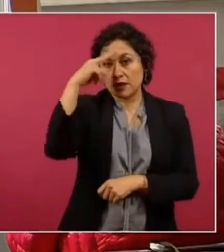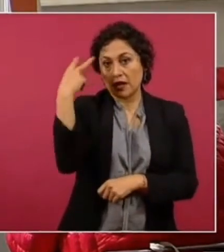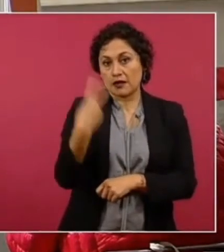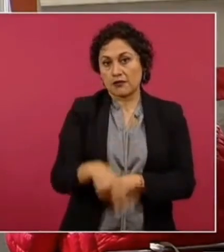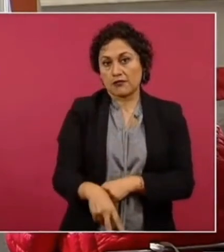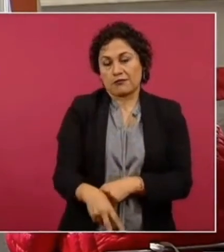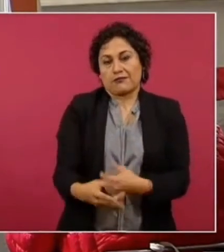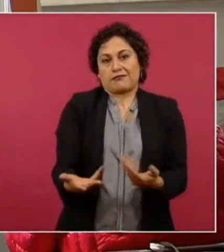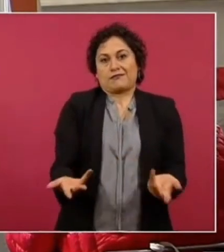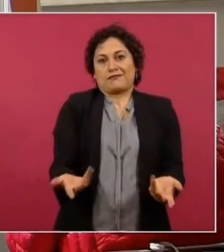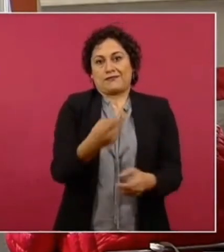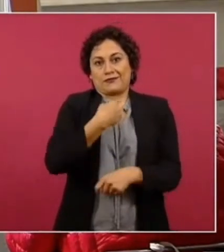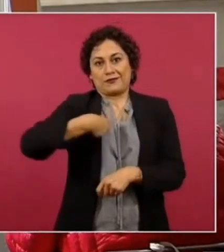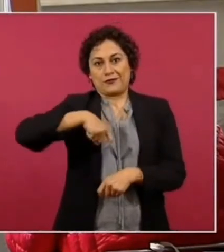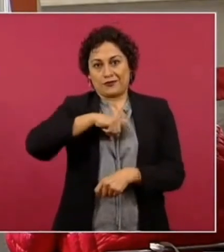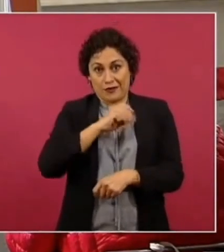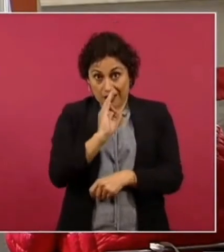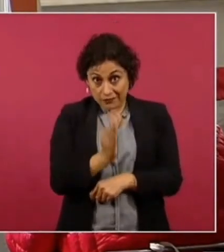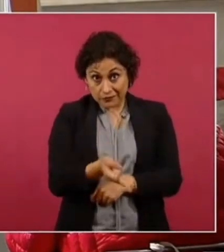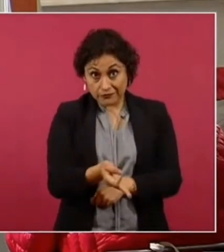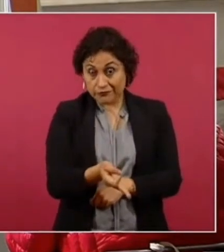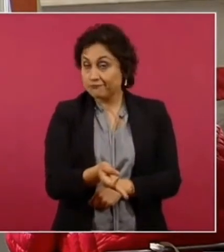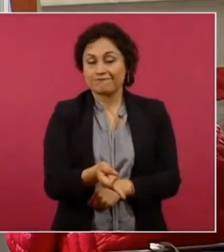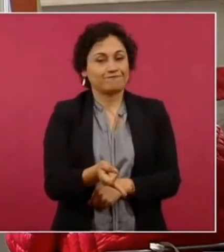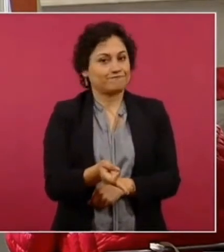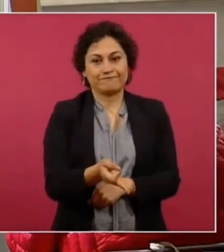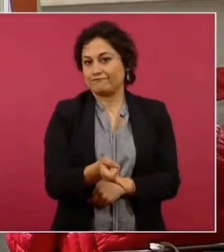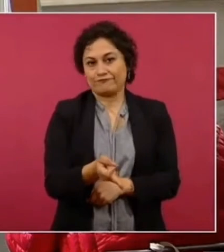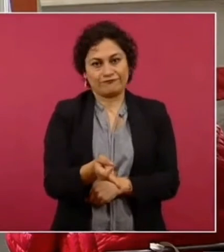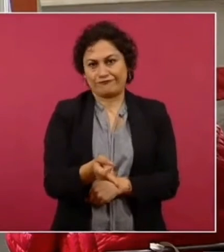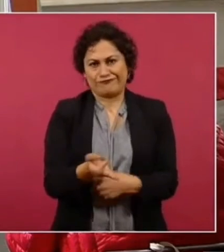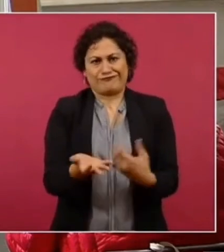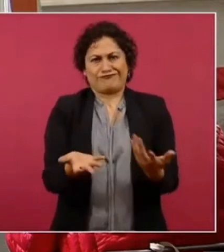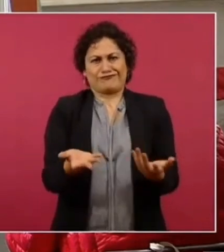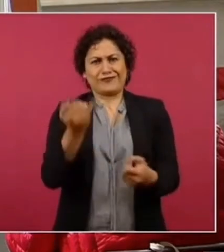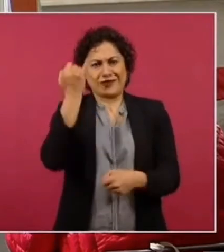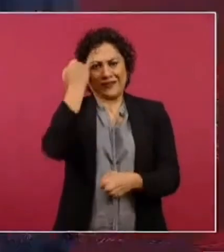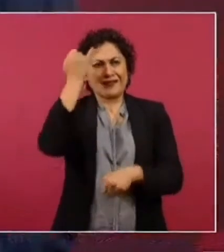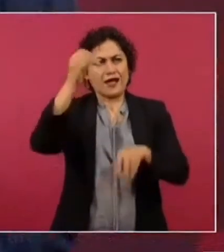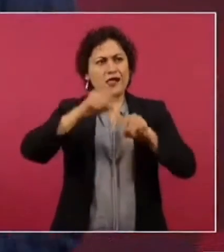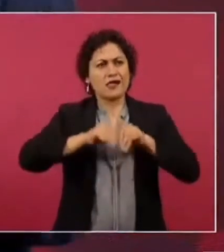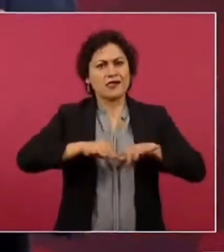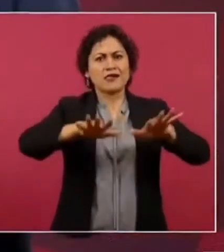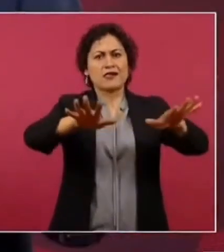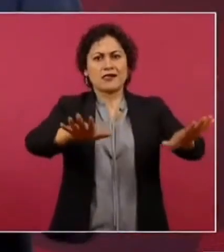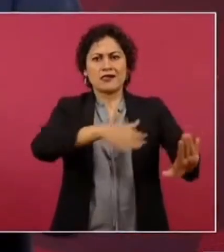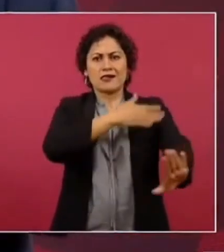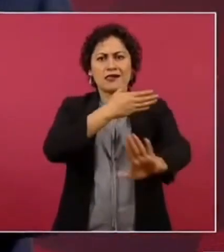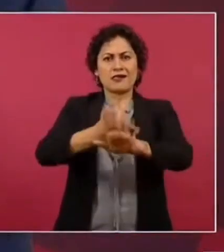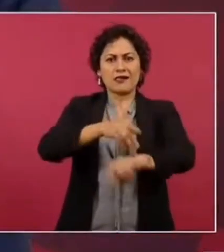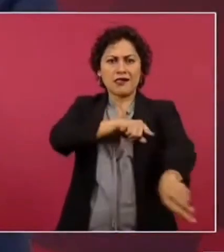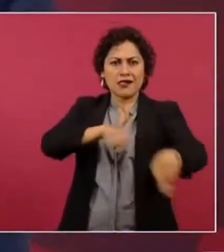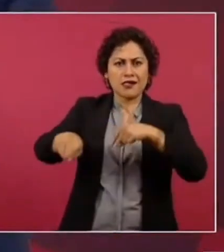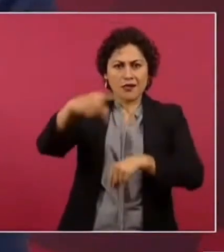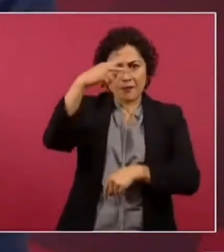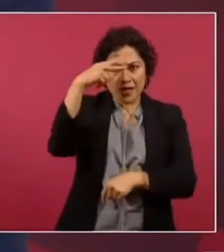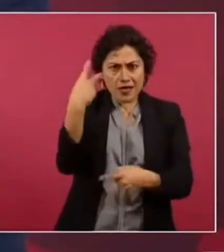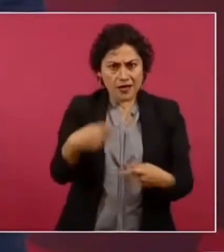una campaña antimexicana con propósitos